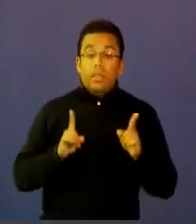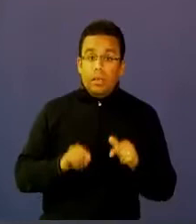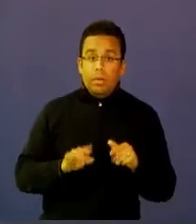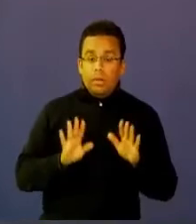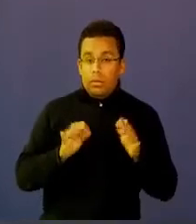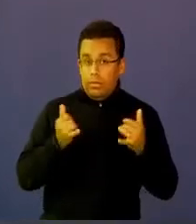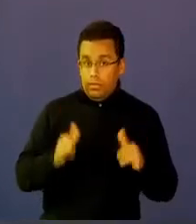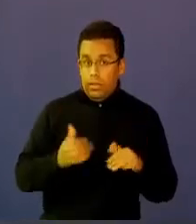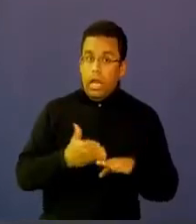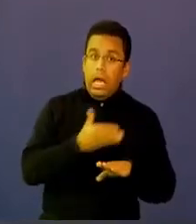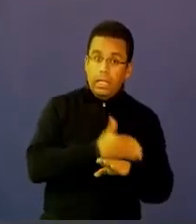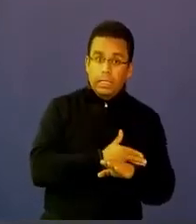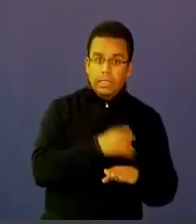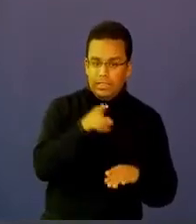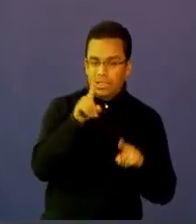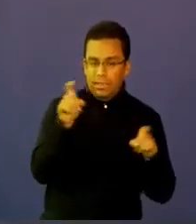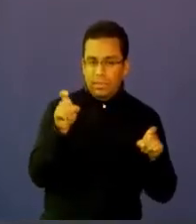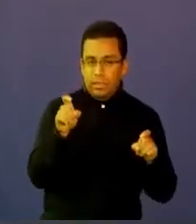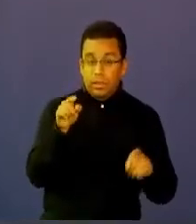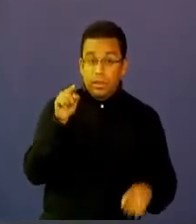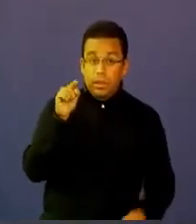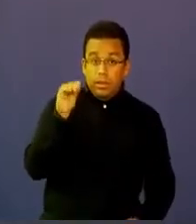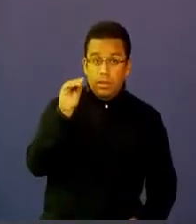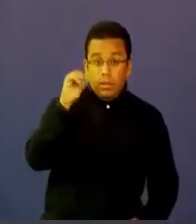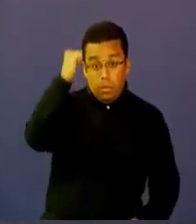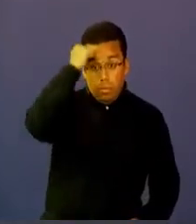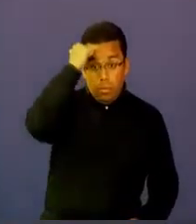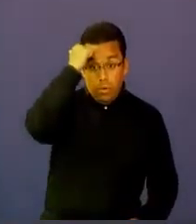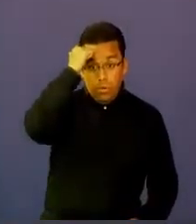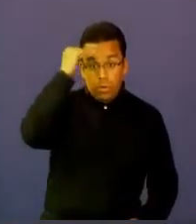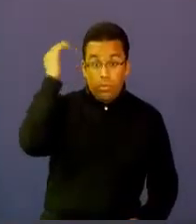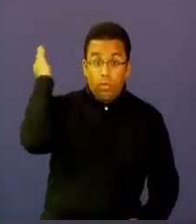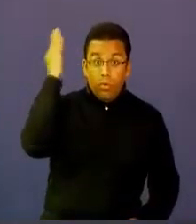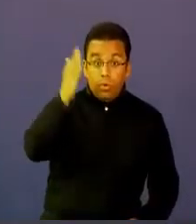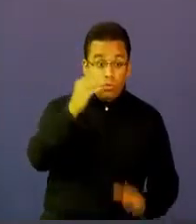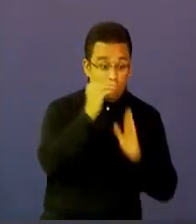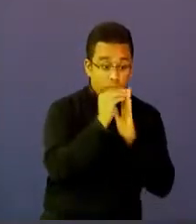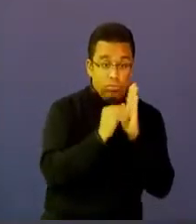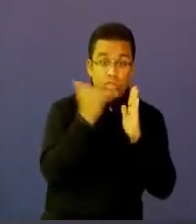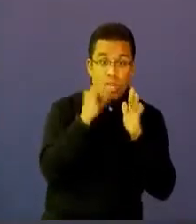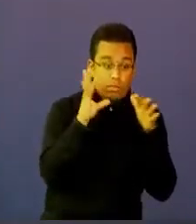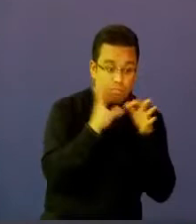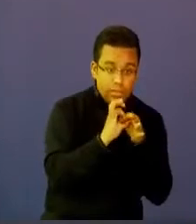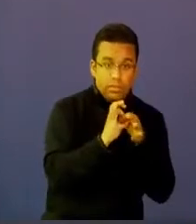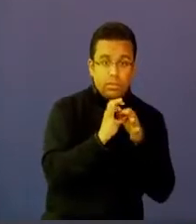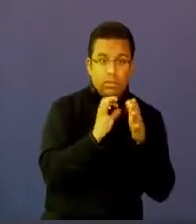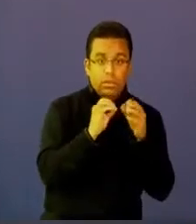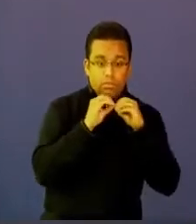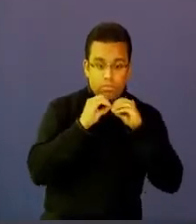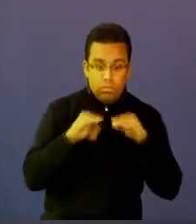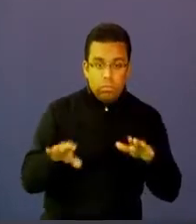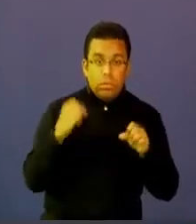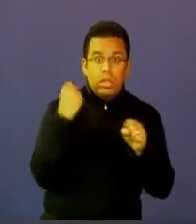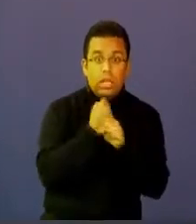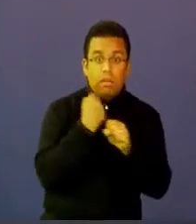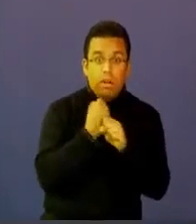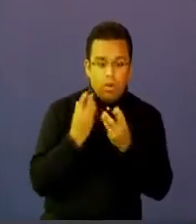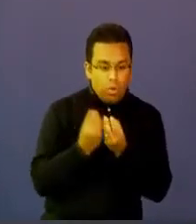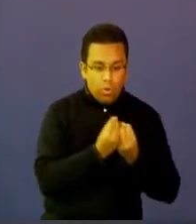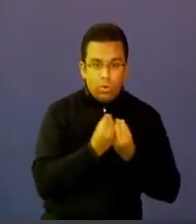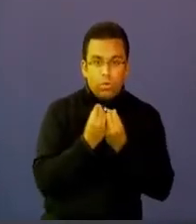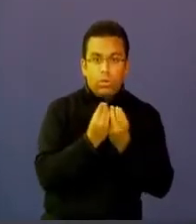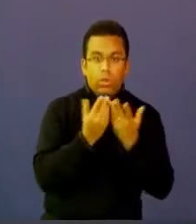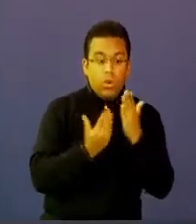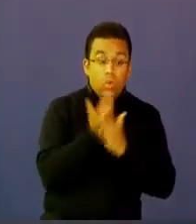el profesor del futuro que ya usa contenido que está conectado que produce contenido en línea que trabaja en comunidad que tiene